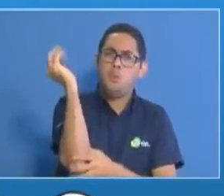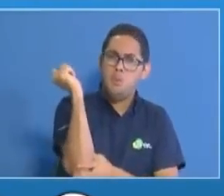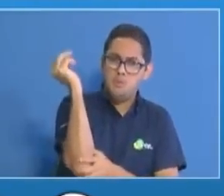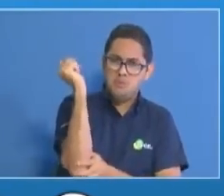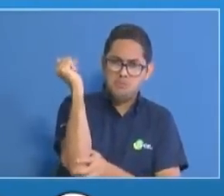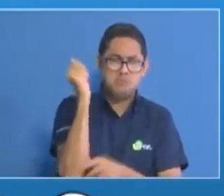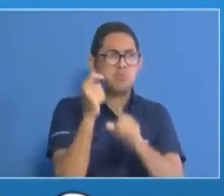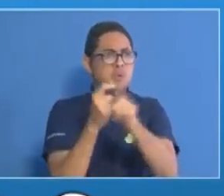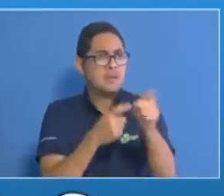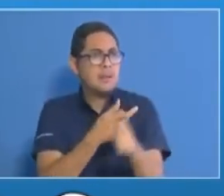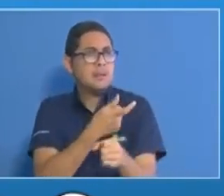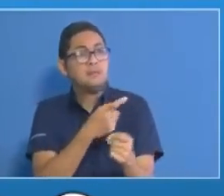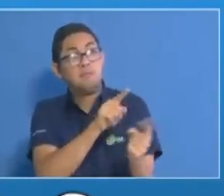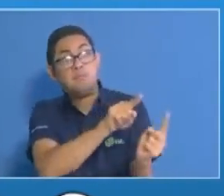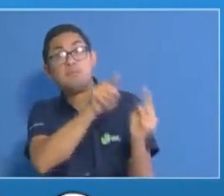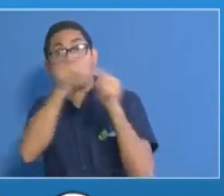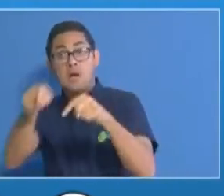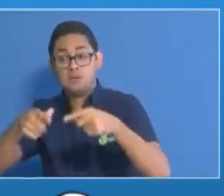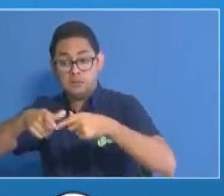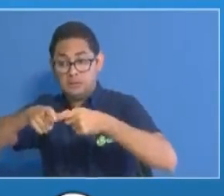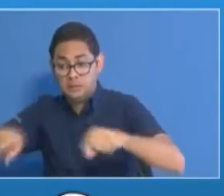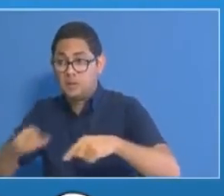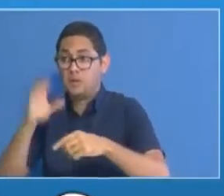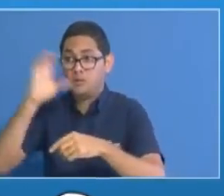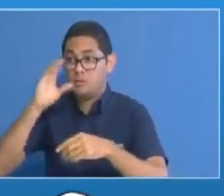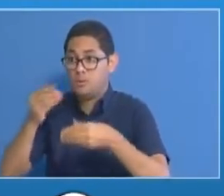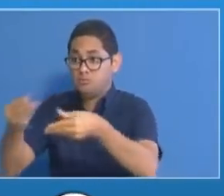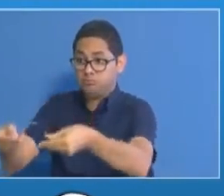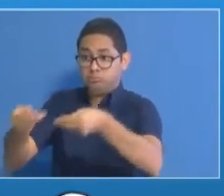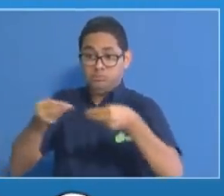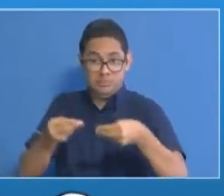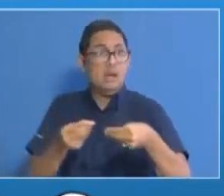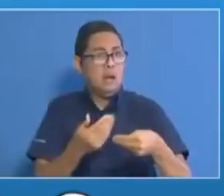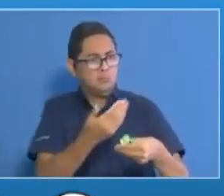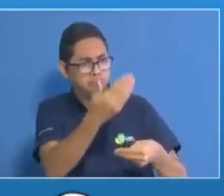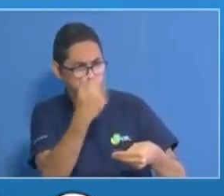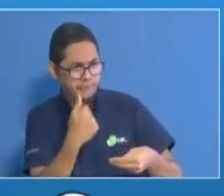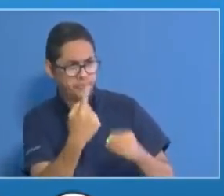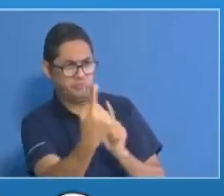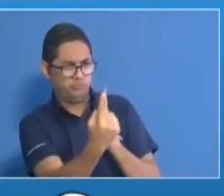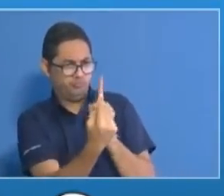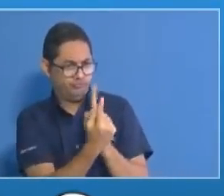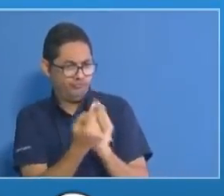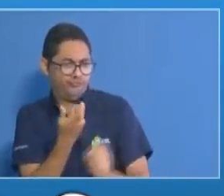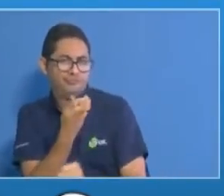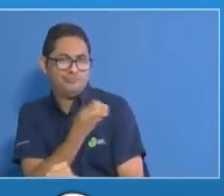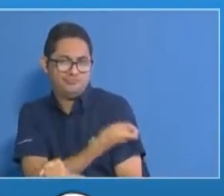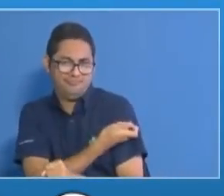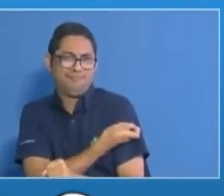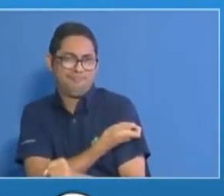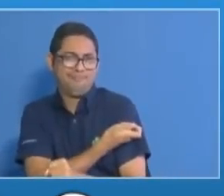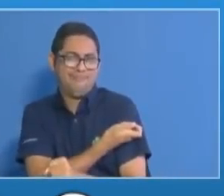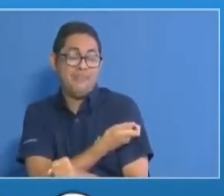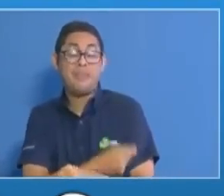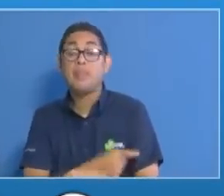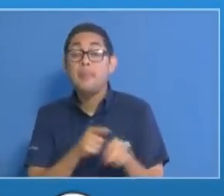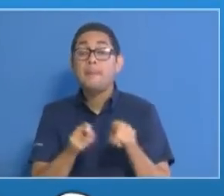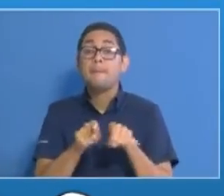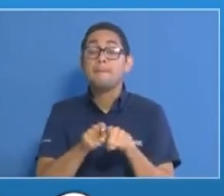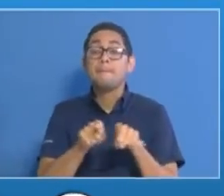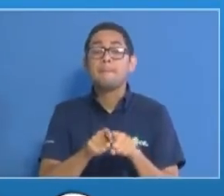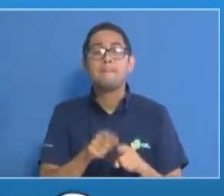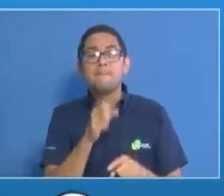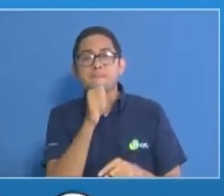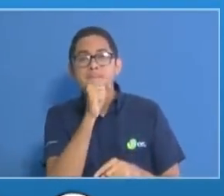cuando van a cobrar su pensión por cheque. Por otro lado, los adultos